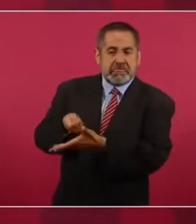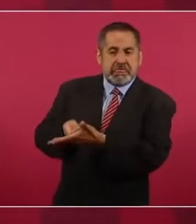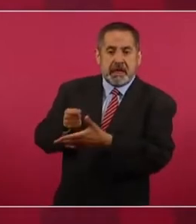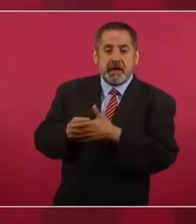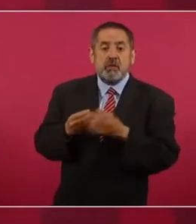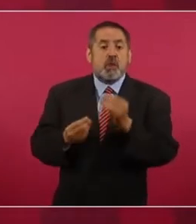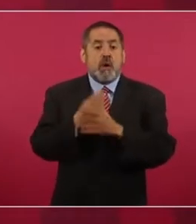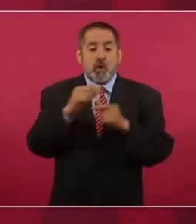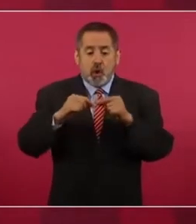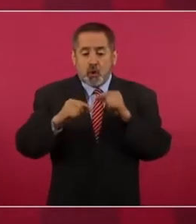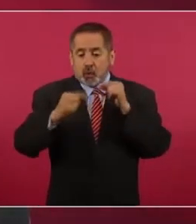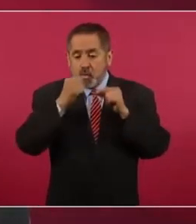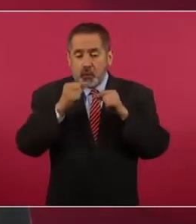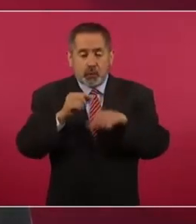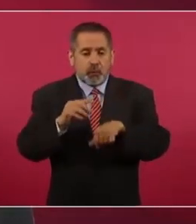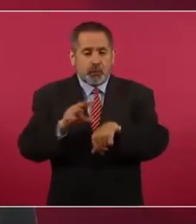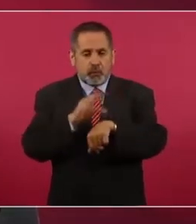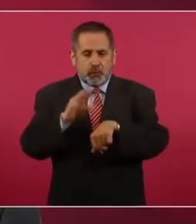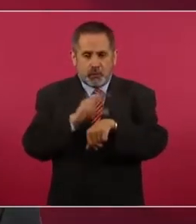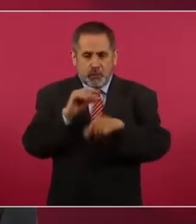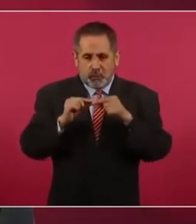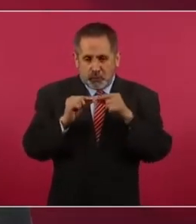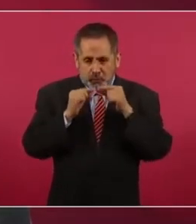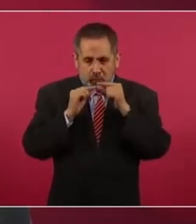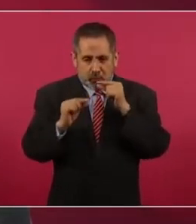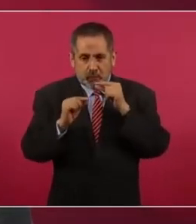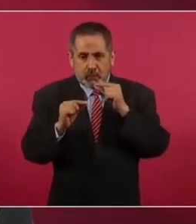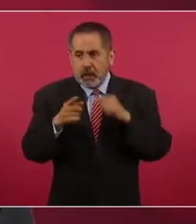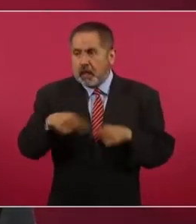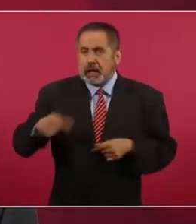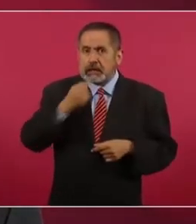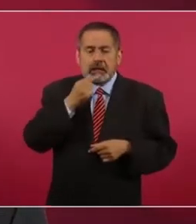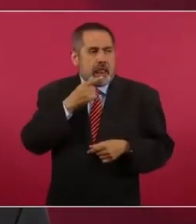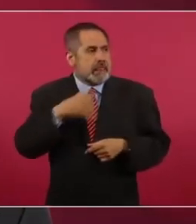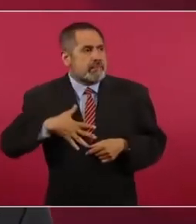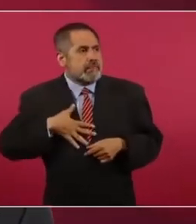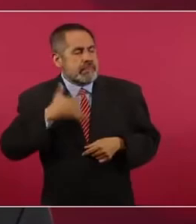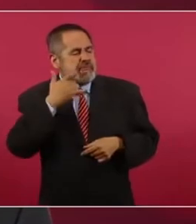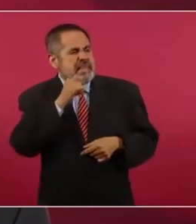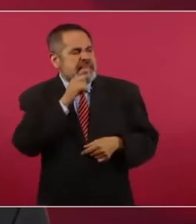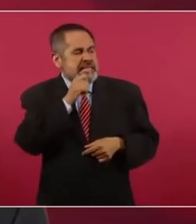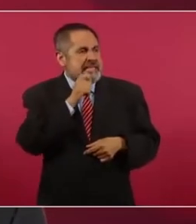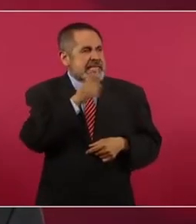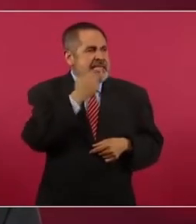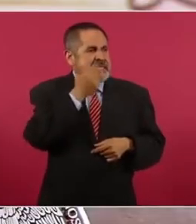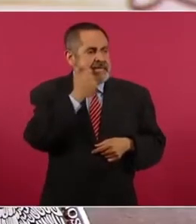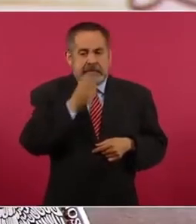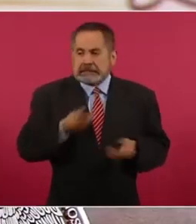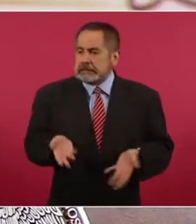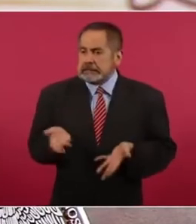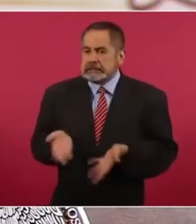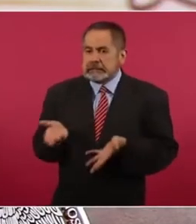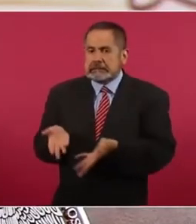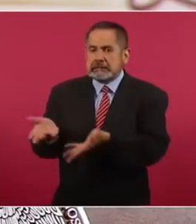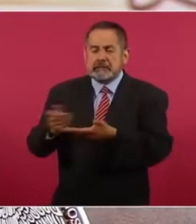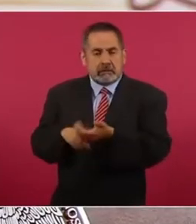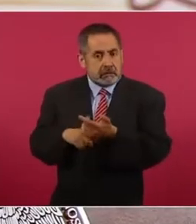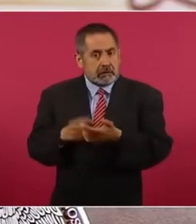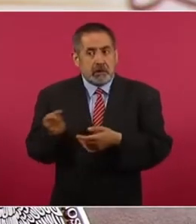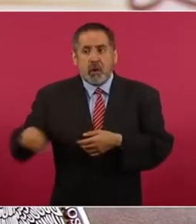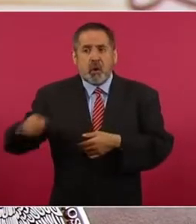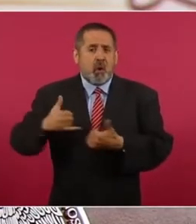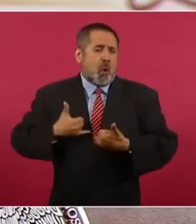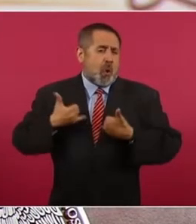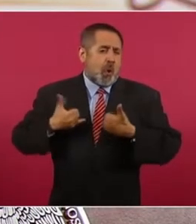electrónicos que son de gran interés para la niñez están logrando que desde edades muy tempranas,